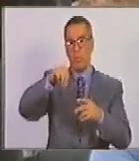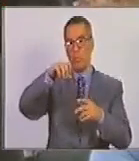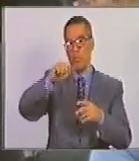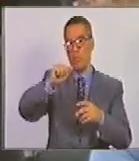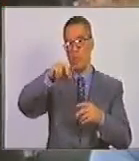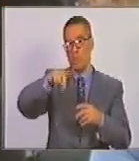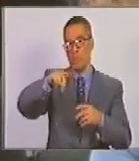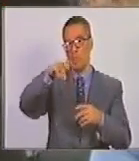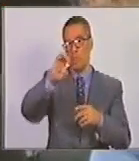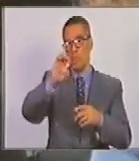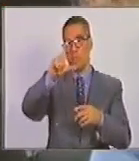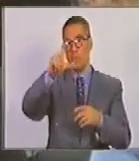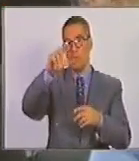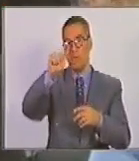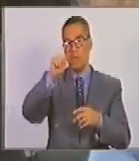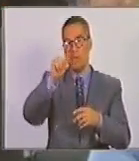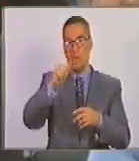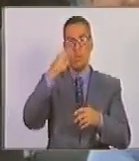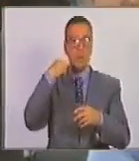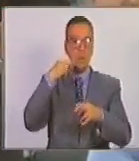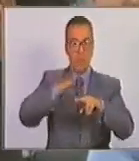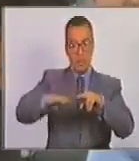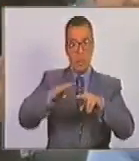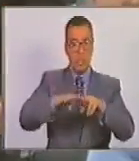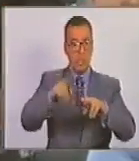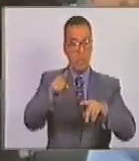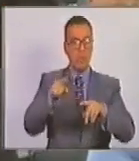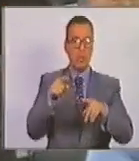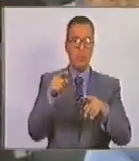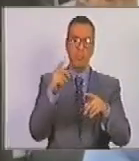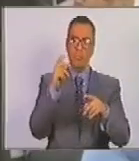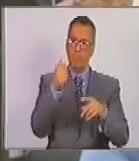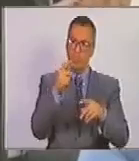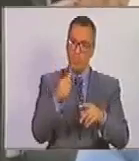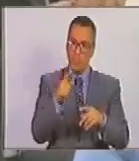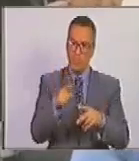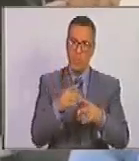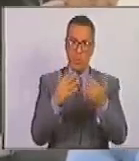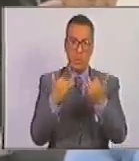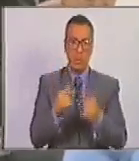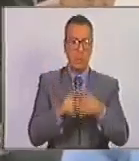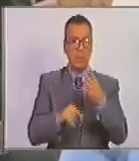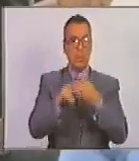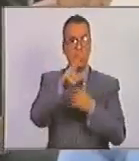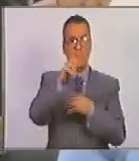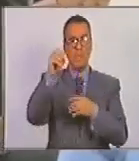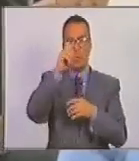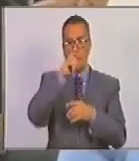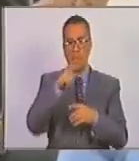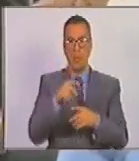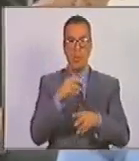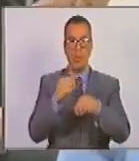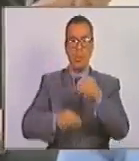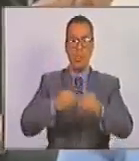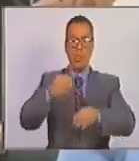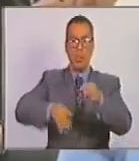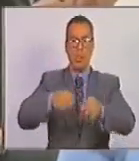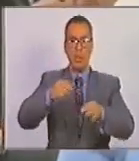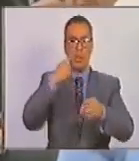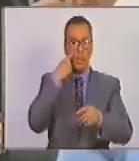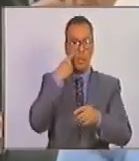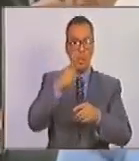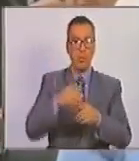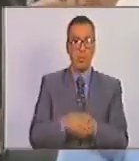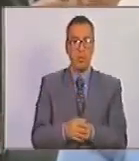una persona de una niñez tal vez un poco acontecida, ya a sus 30 años siendo abogado presenció